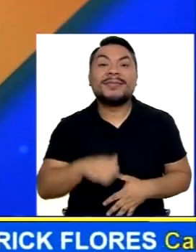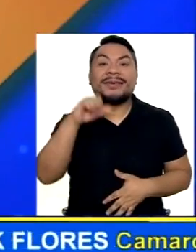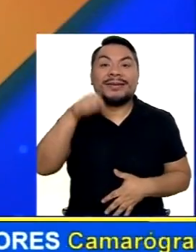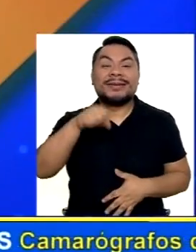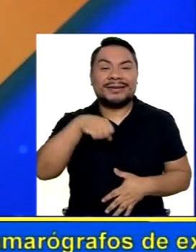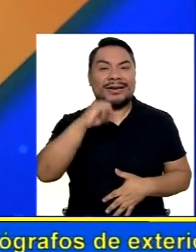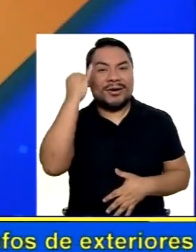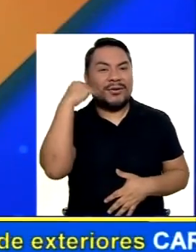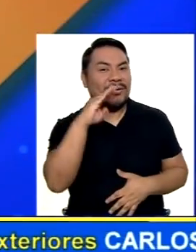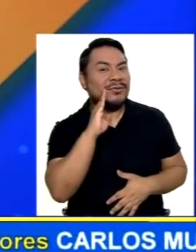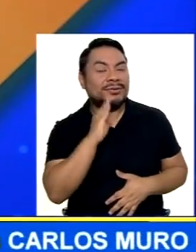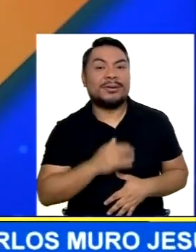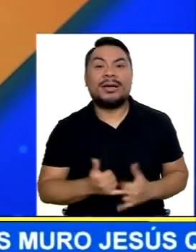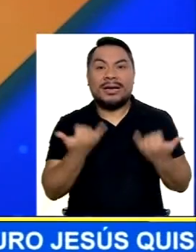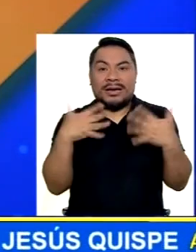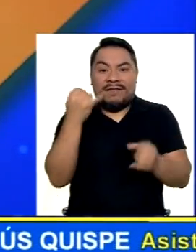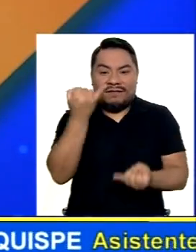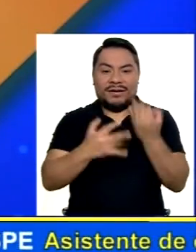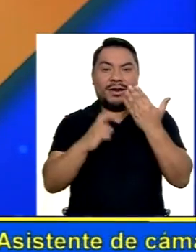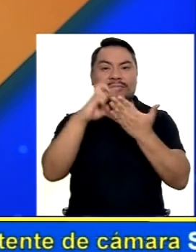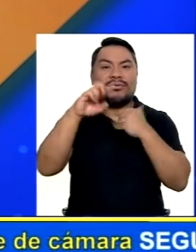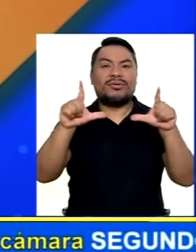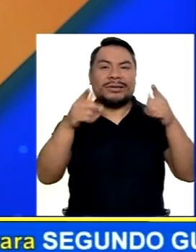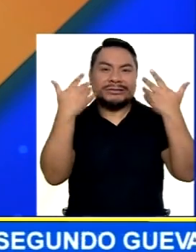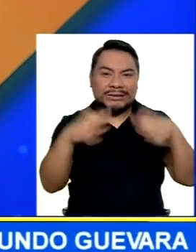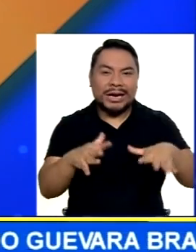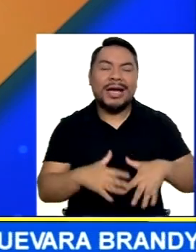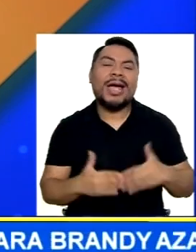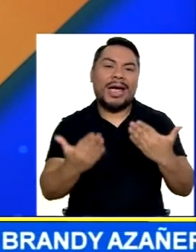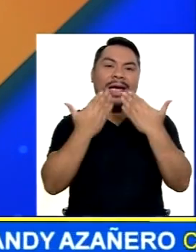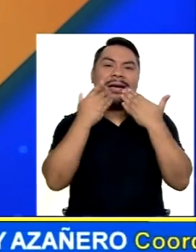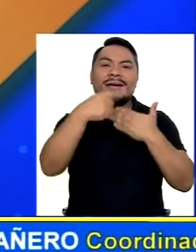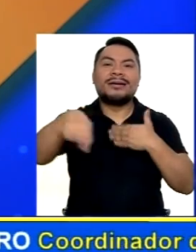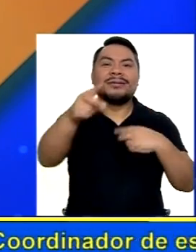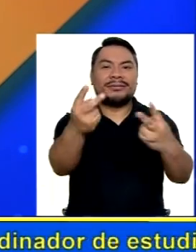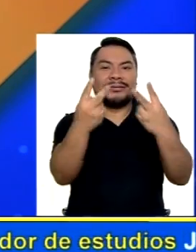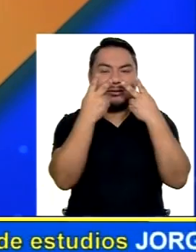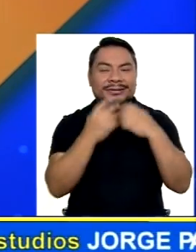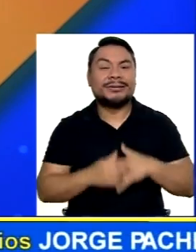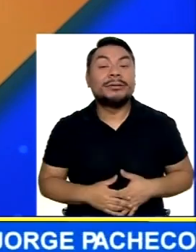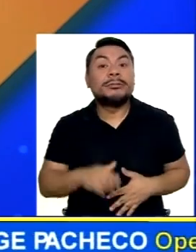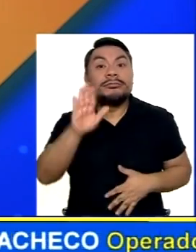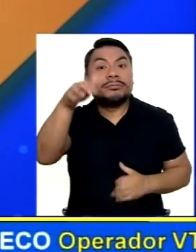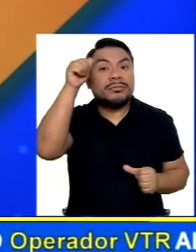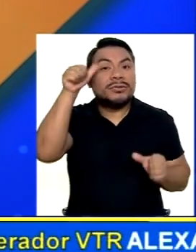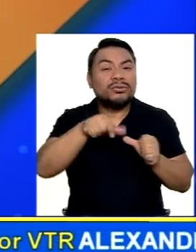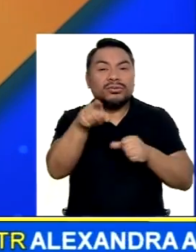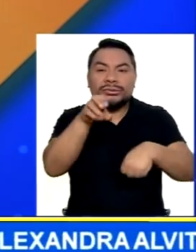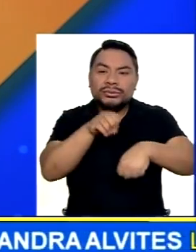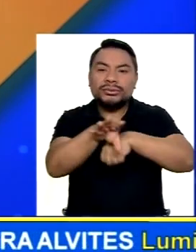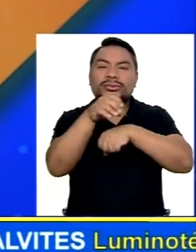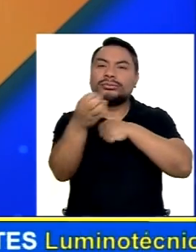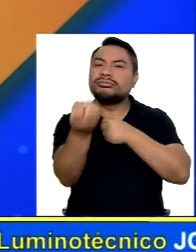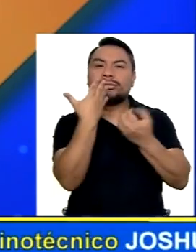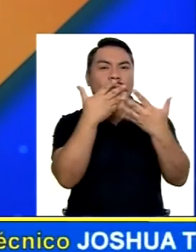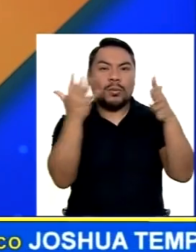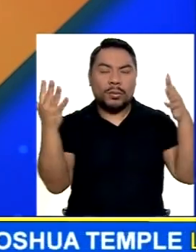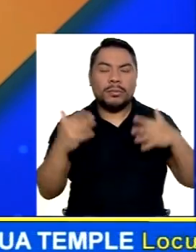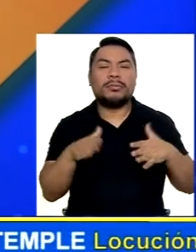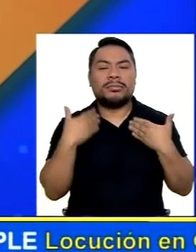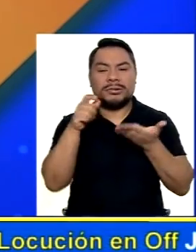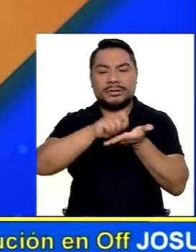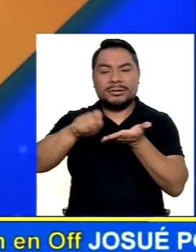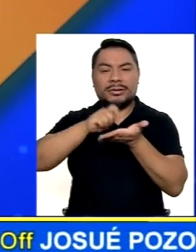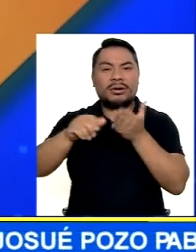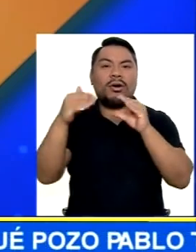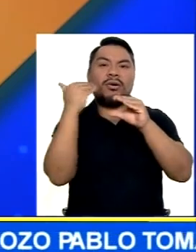es José Y vamos Terminando ya El programa Gracias por estar Con nosotros Recuerden que si Tienen sugerencias O comentarios Pueden